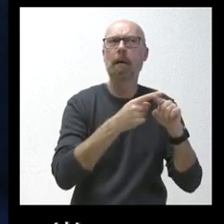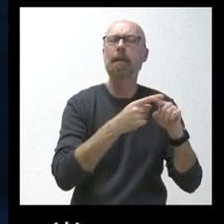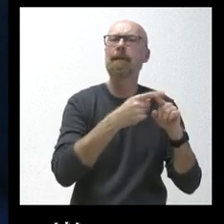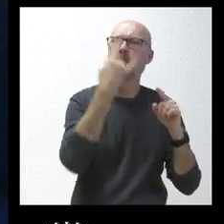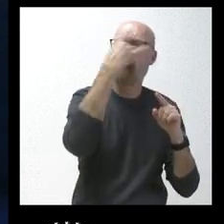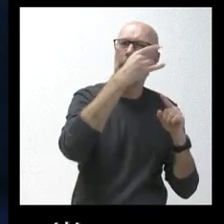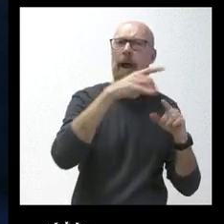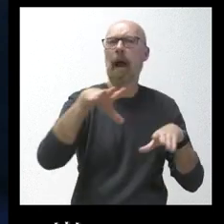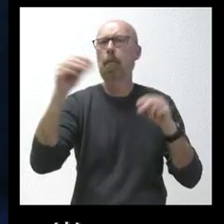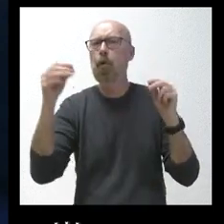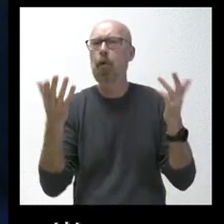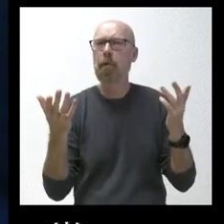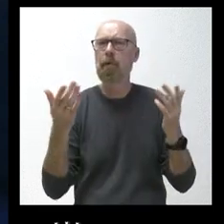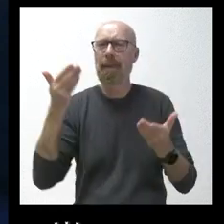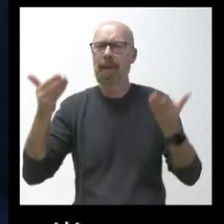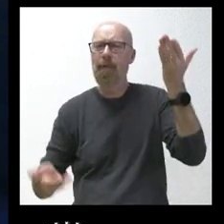qué se debe esa diferencia?